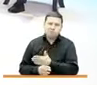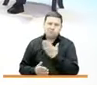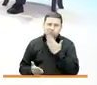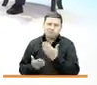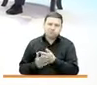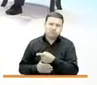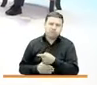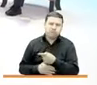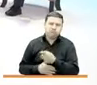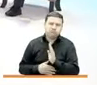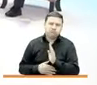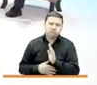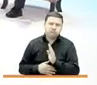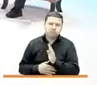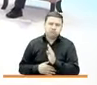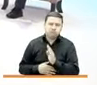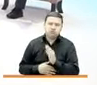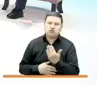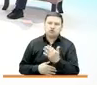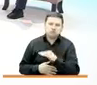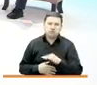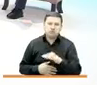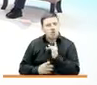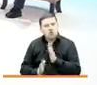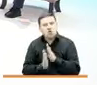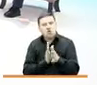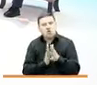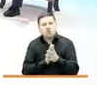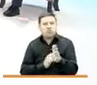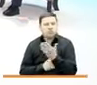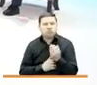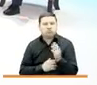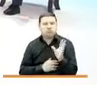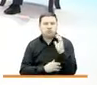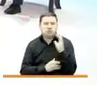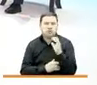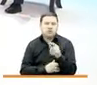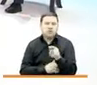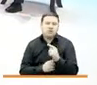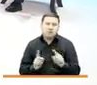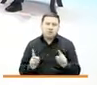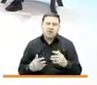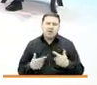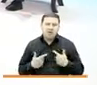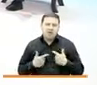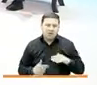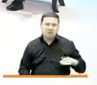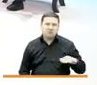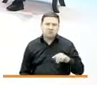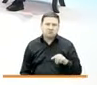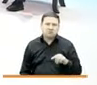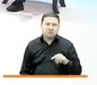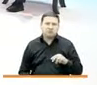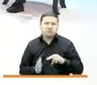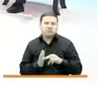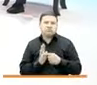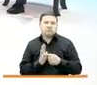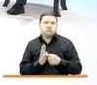por permitirnos contarle a todos los colombianos pero también a las víctimas que